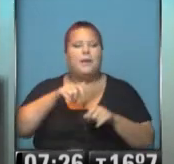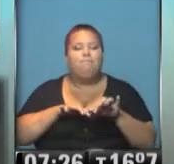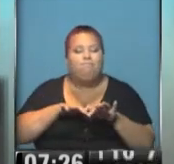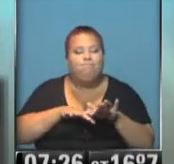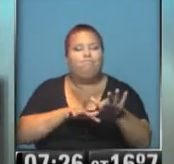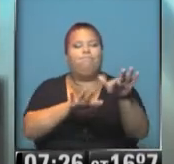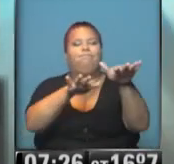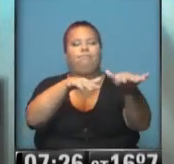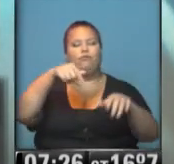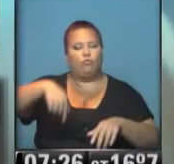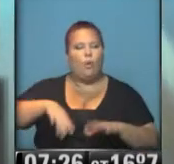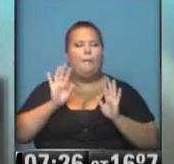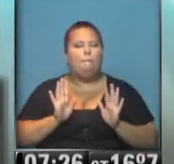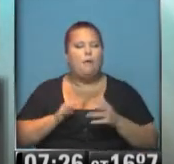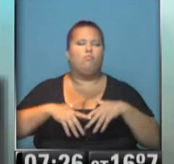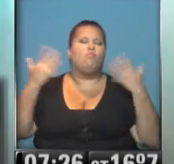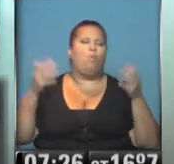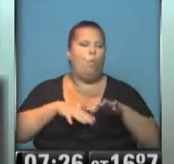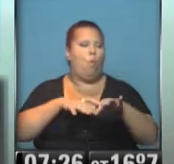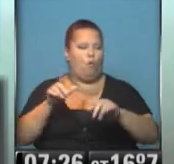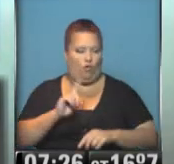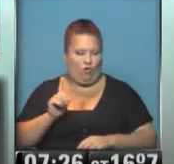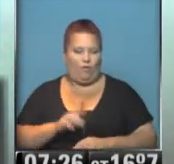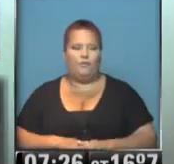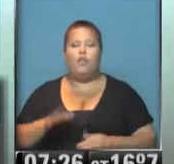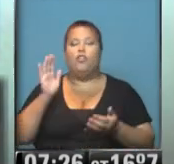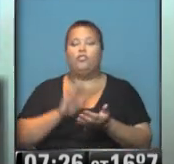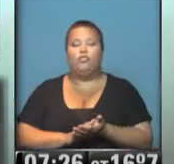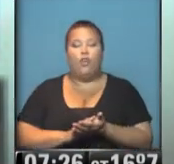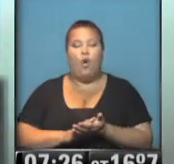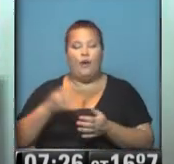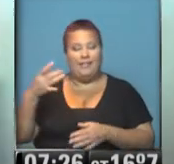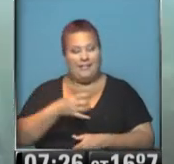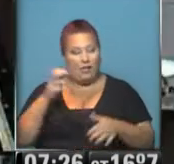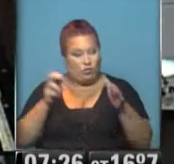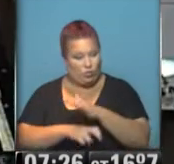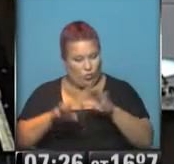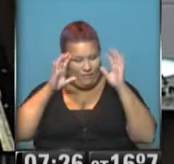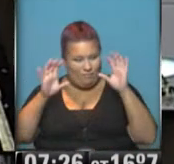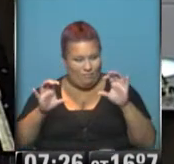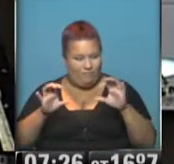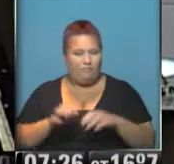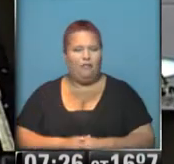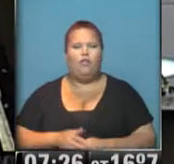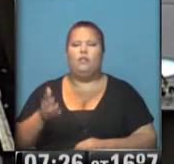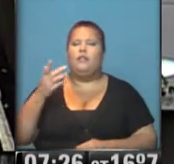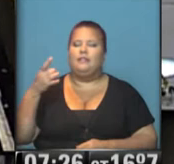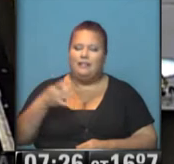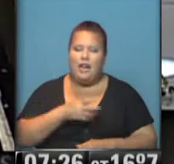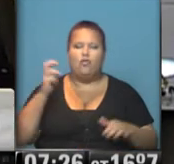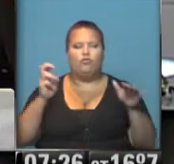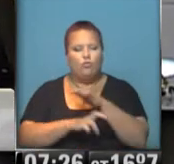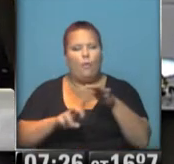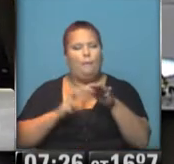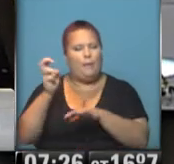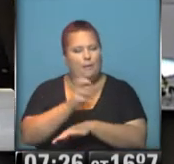hacia la zona sur, pero sin demasiado tránsito. En cuanto a los servicios, recordamos que funcionan trenes, subtes